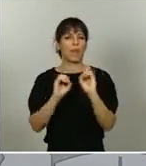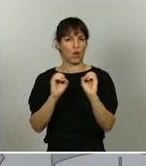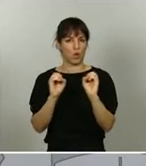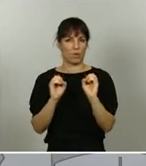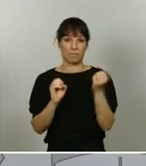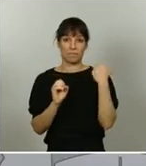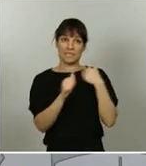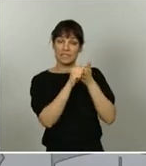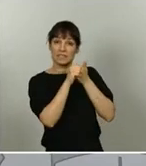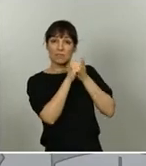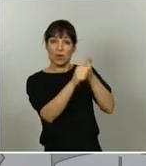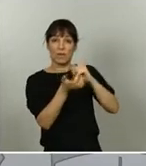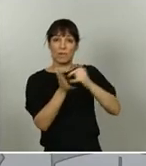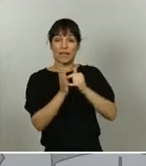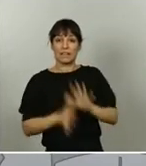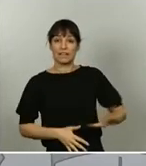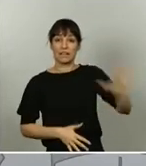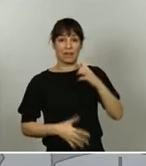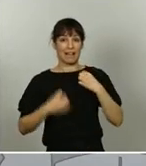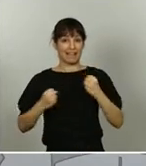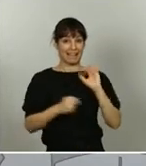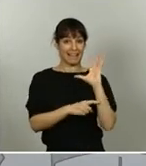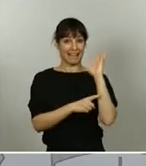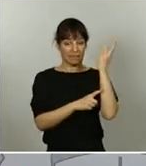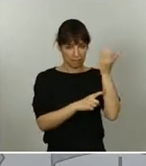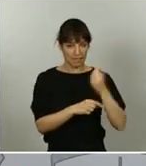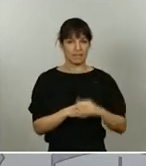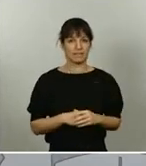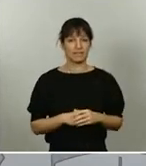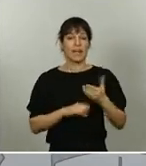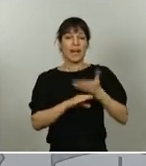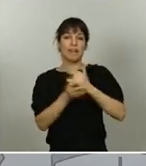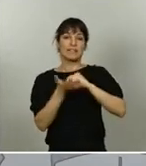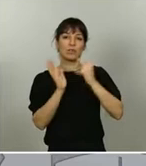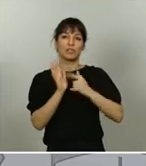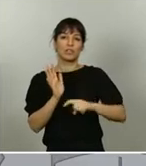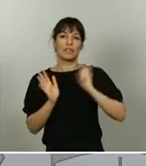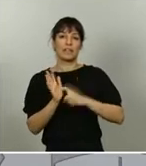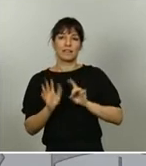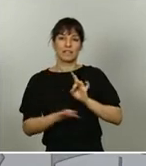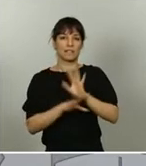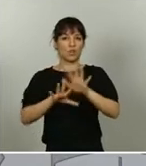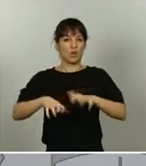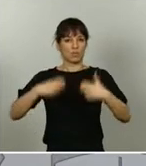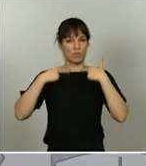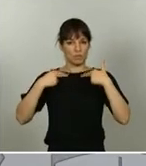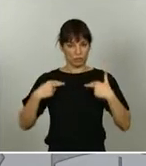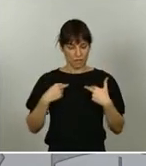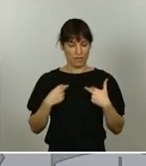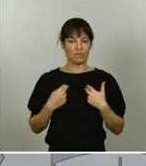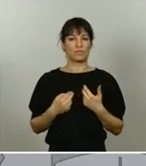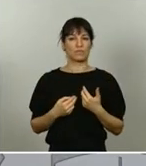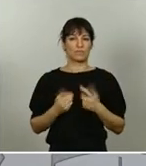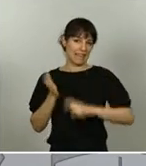Plan Nacional de Energía y Clima, ante el proyecto de ley que hemos enviado al Congreso de los Diputados de Ley de Cambio